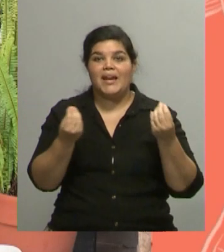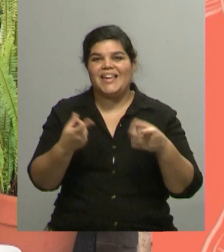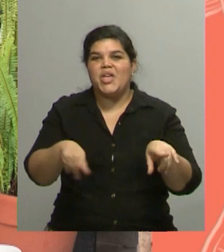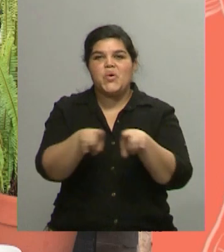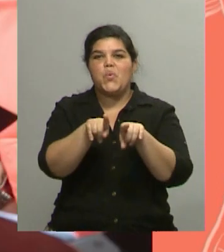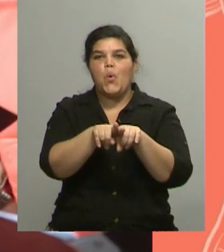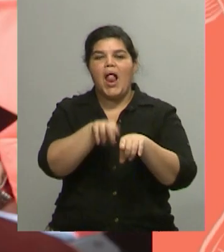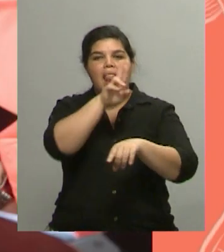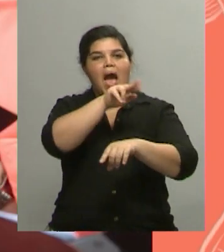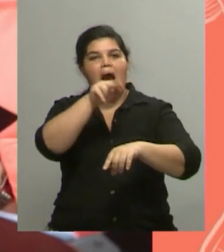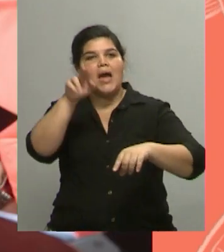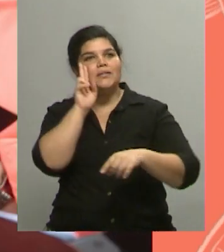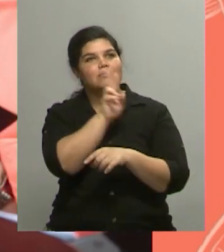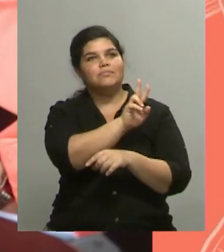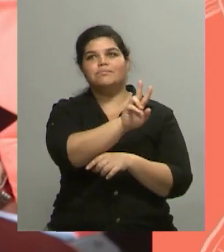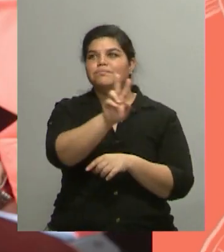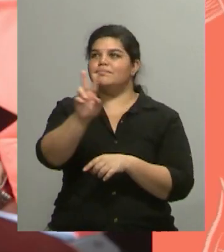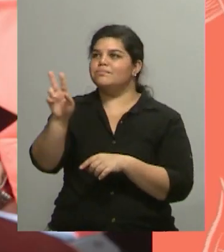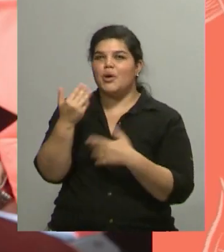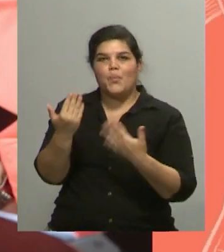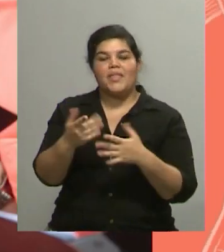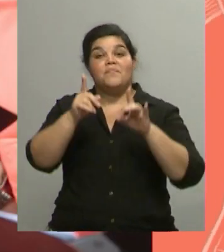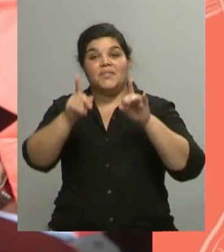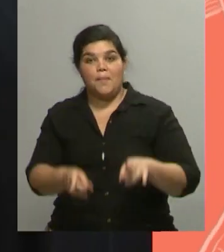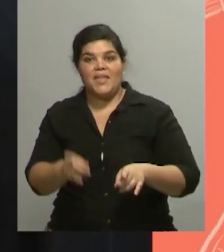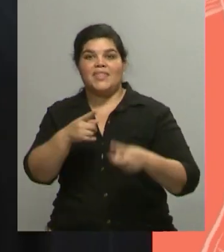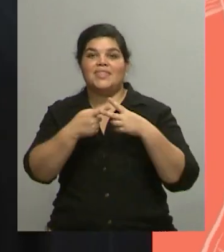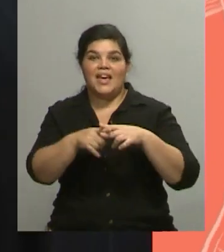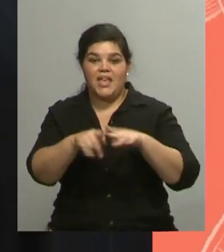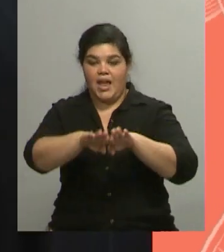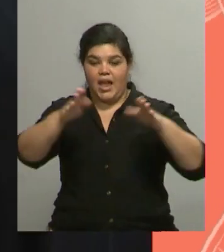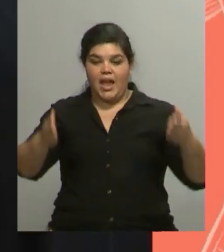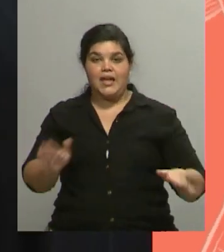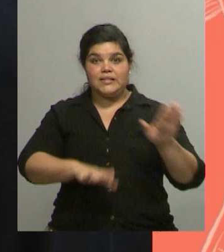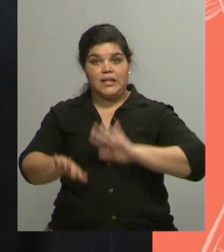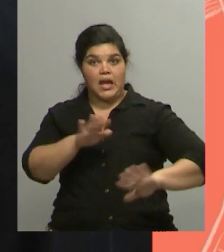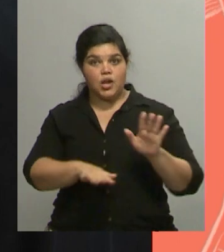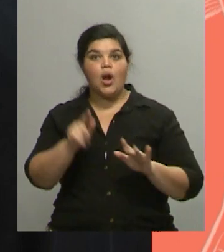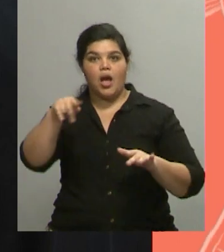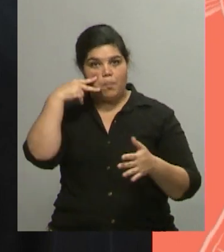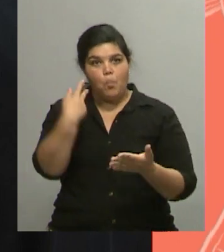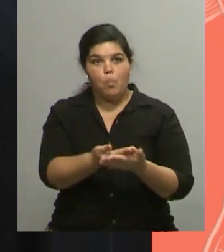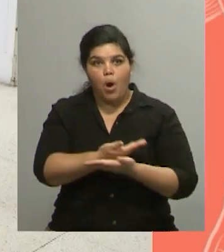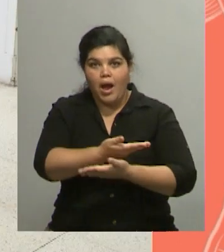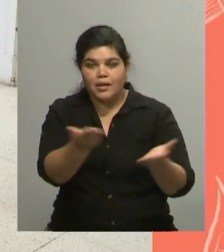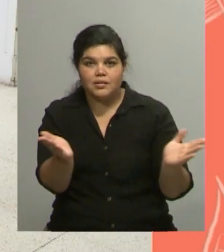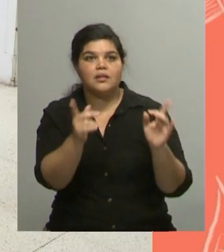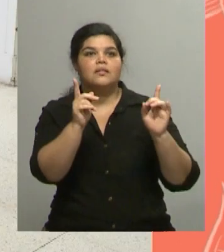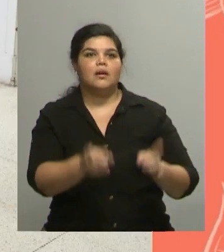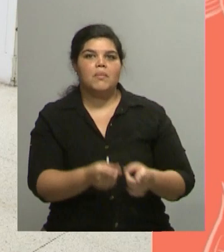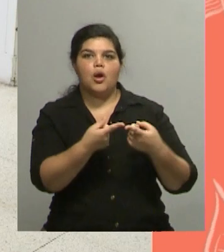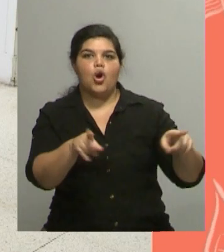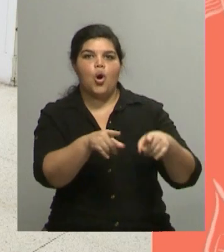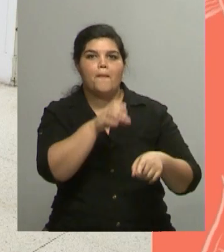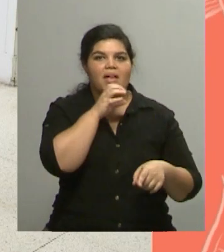participar, se arma como una especie de escenario y presentan un trabajo. Ahí estaban los de Zapateo Americano en la Comedia Musical de